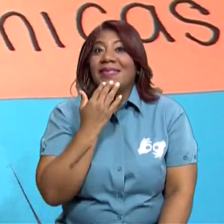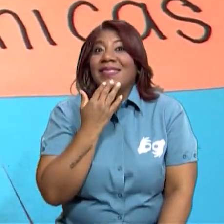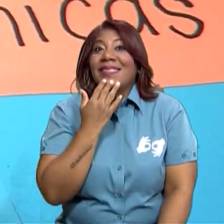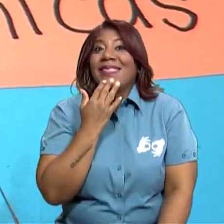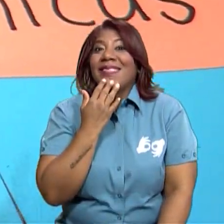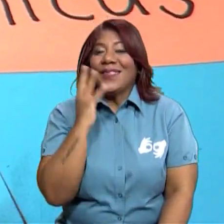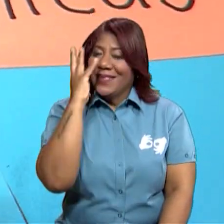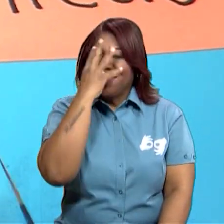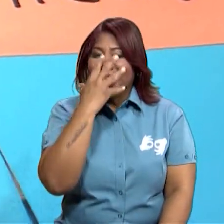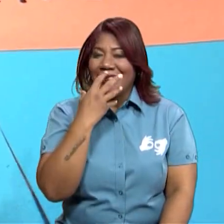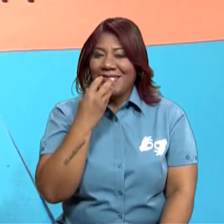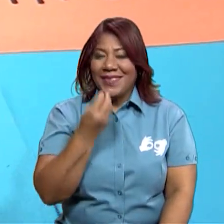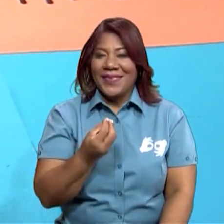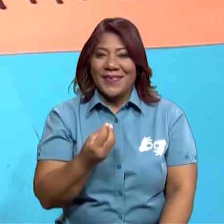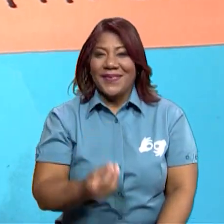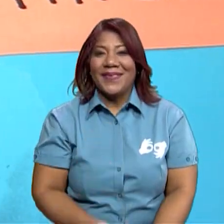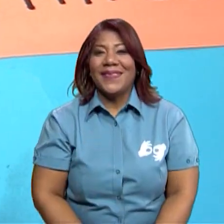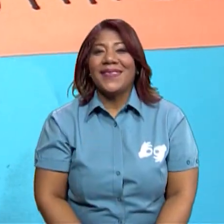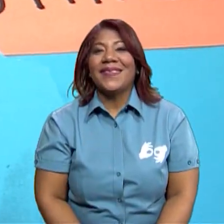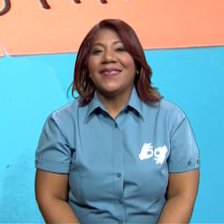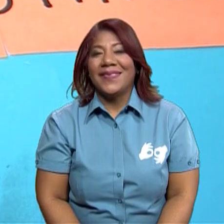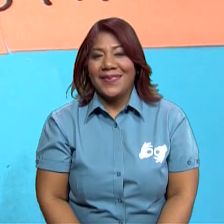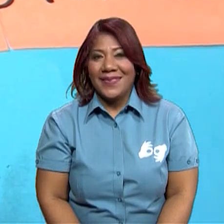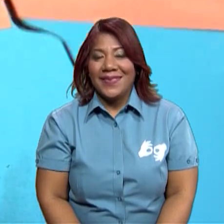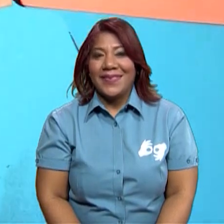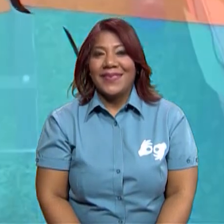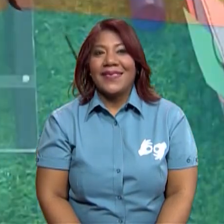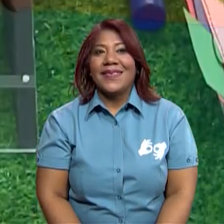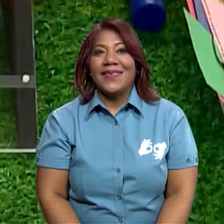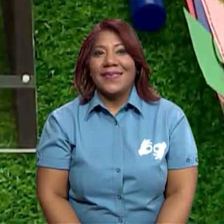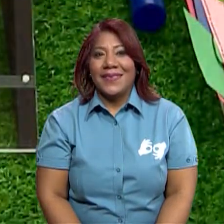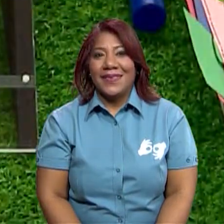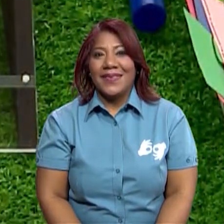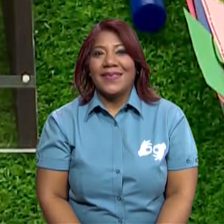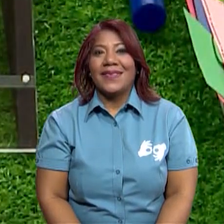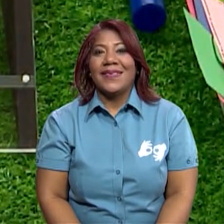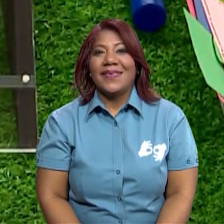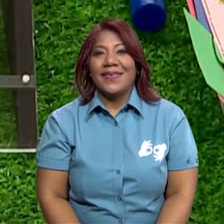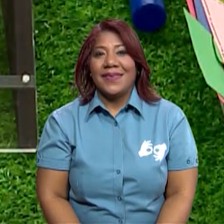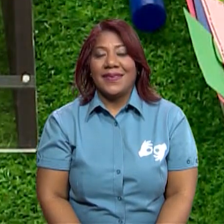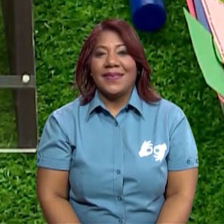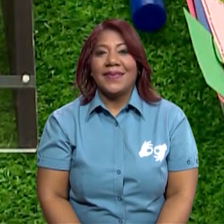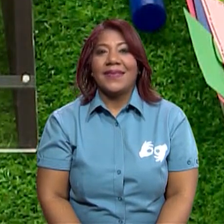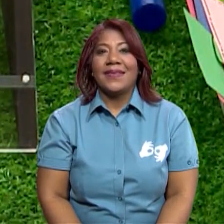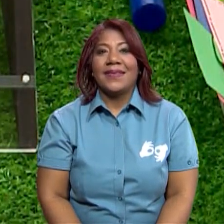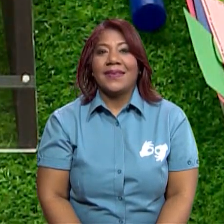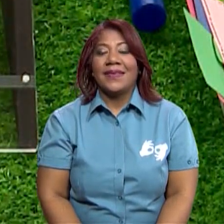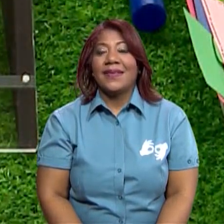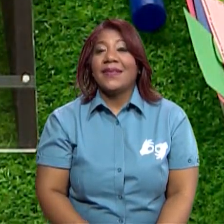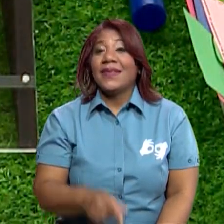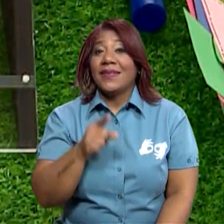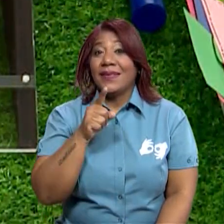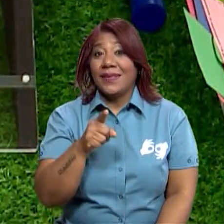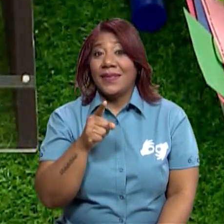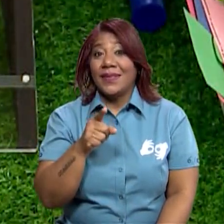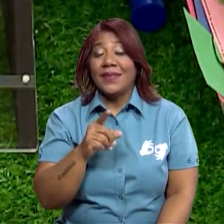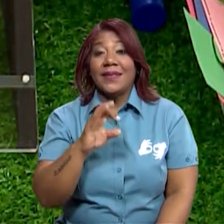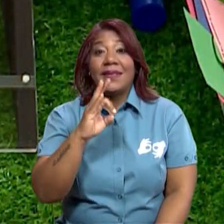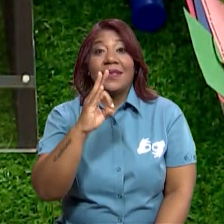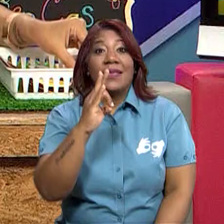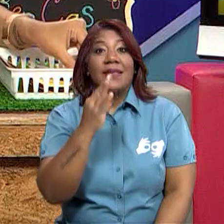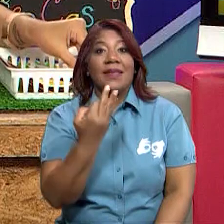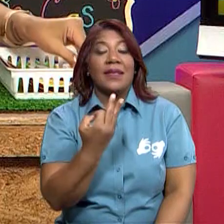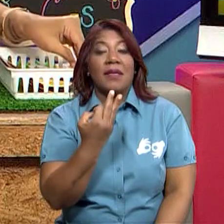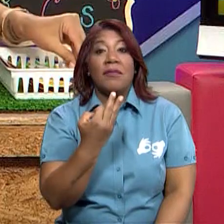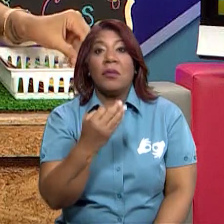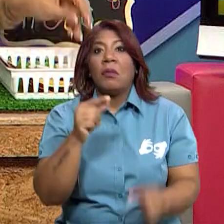book. Que solamente necesitas tener tu imaginación y creatividad. De esta forma puedes hacer líneas, hacer un dibujo,